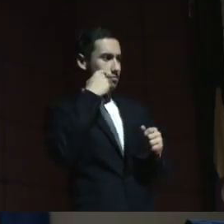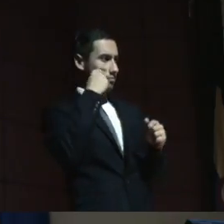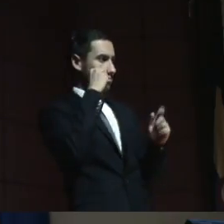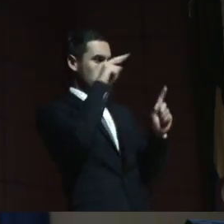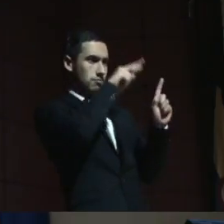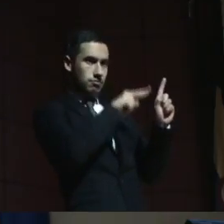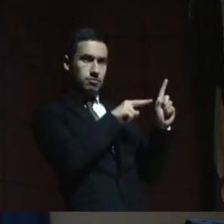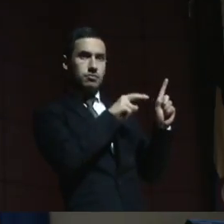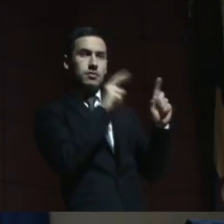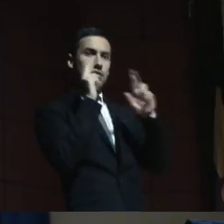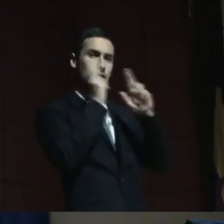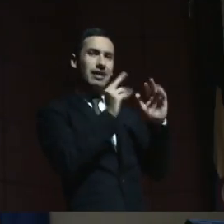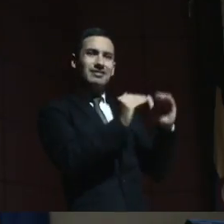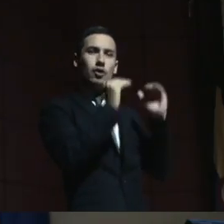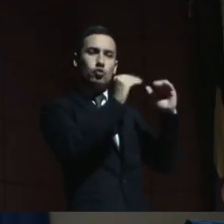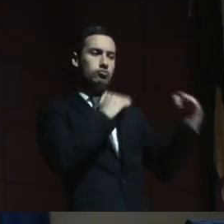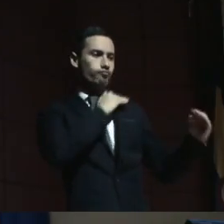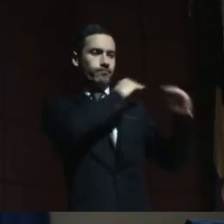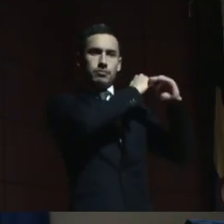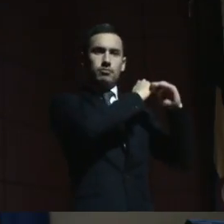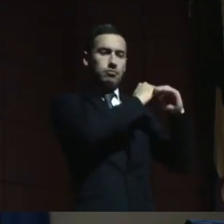darles ese estatus.